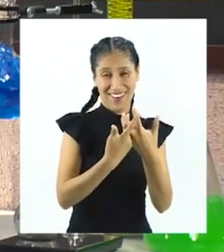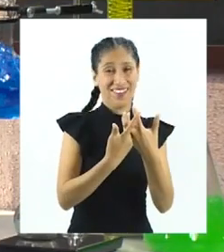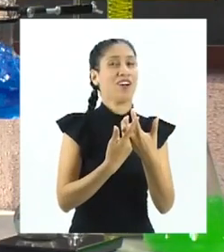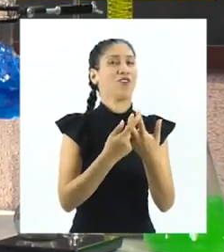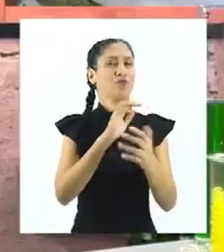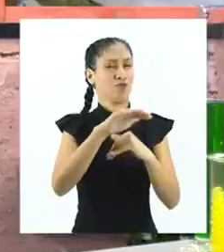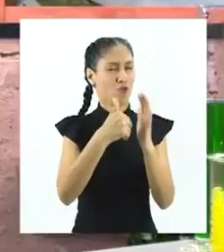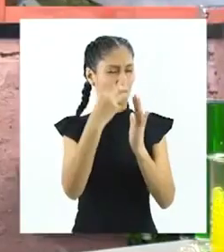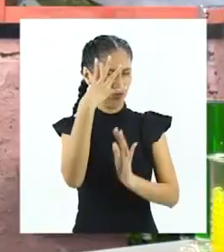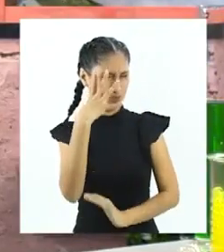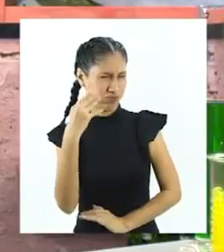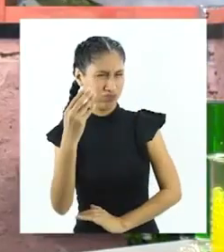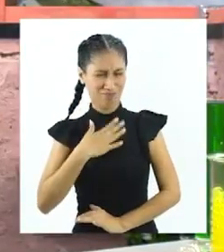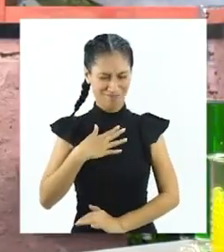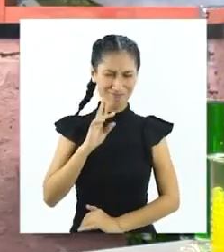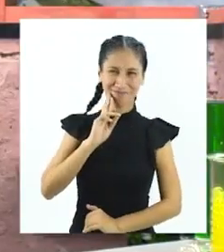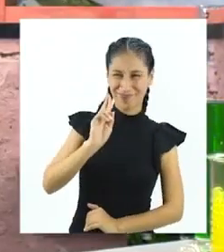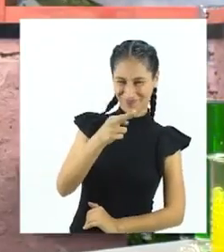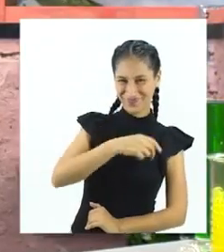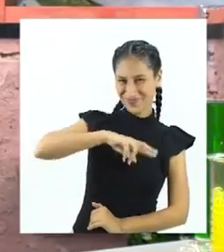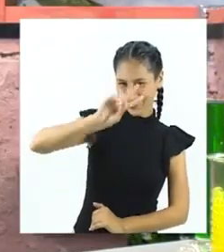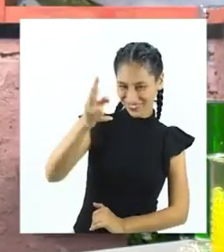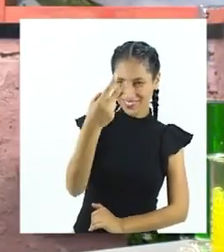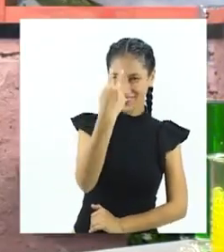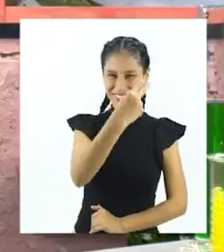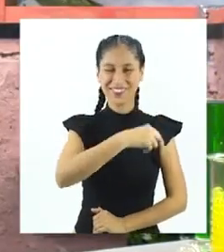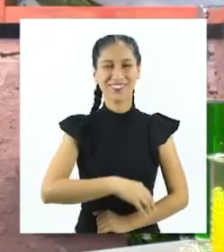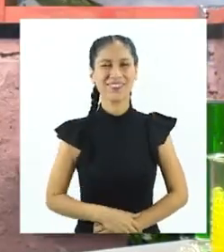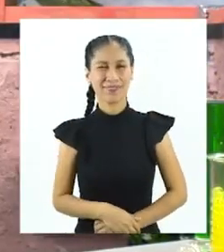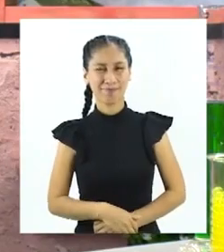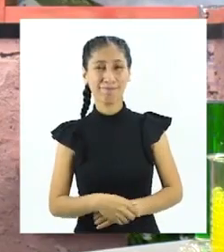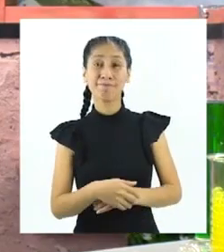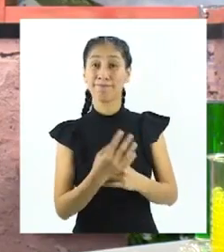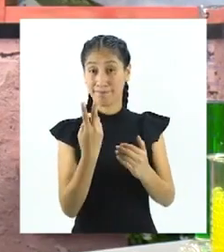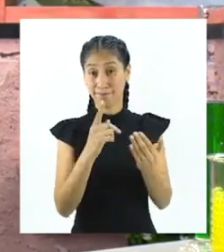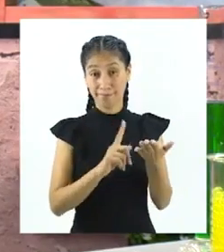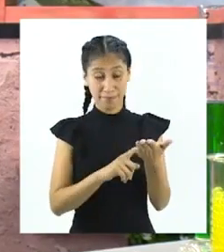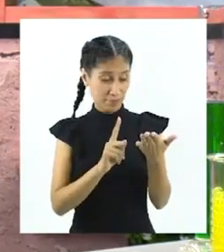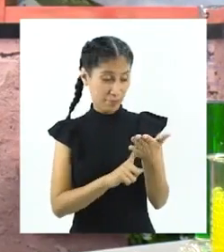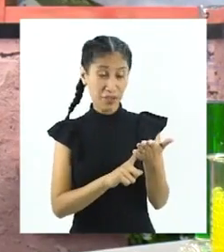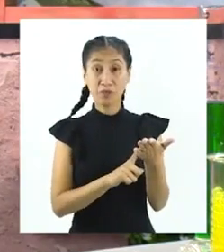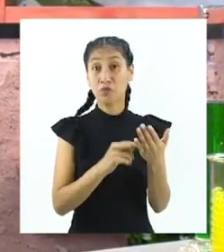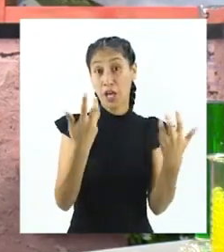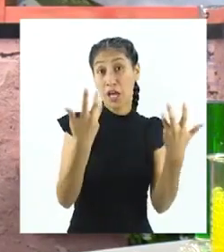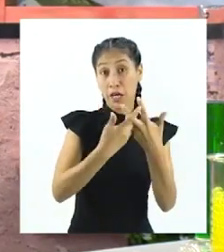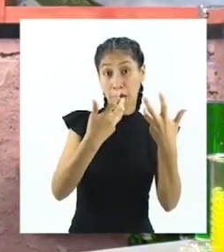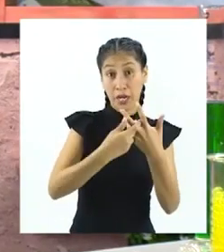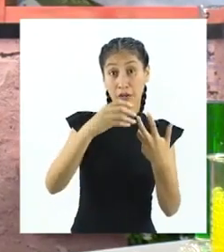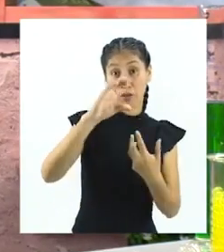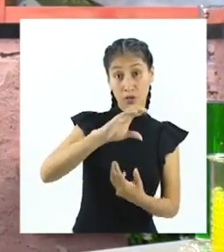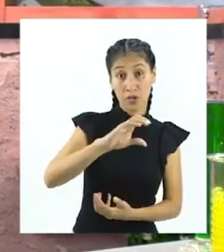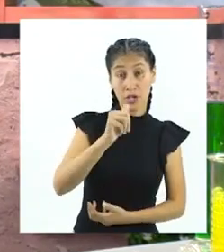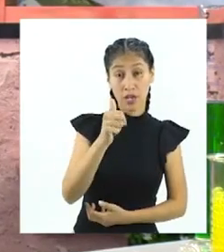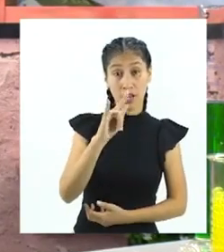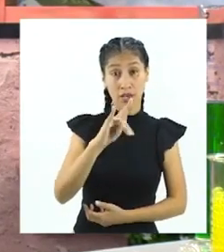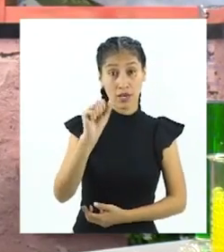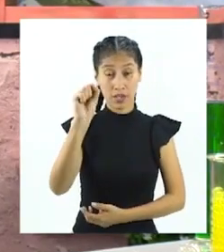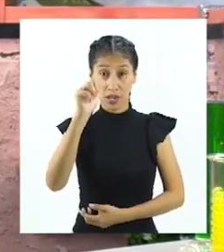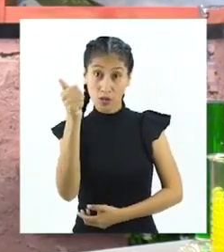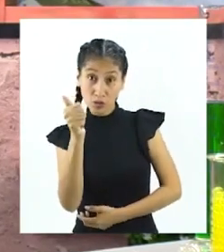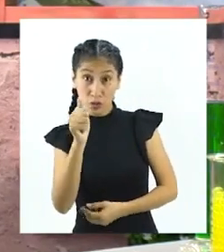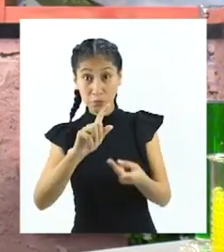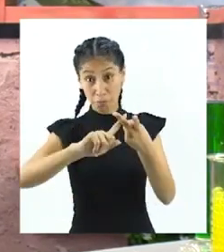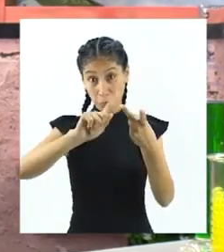experimentación. Yo voy a dar la respuesta a la segunda. La variable independiente sería la causa y la dependiente sería